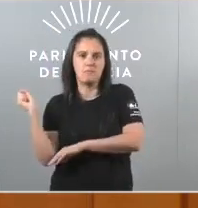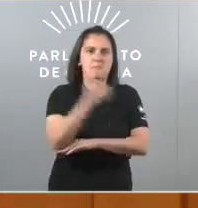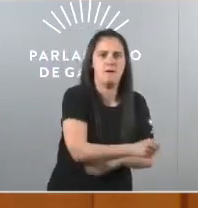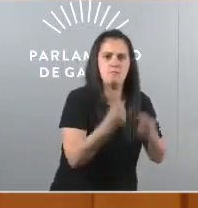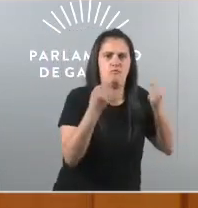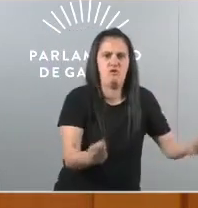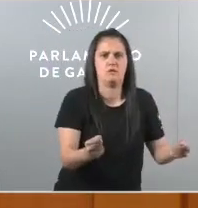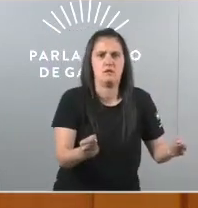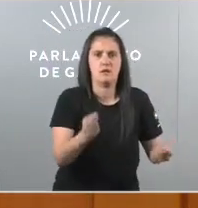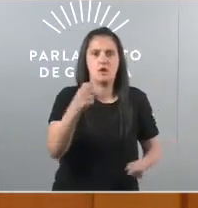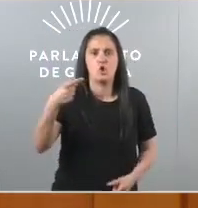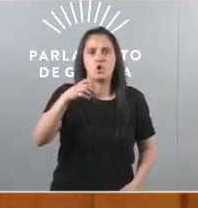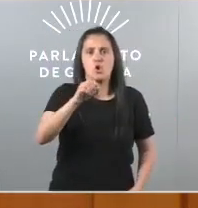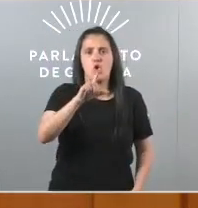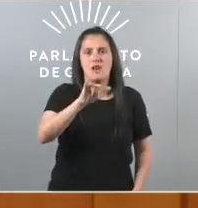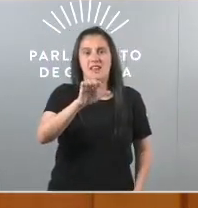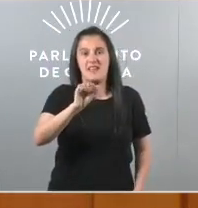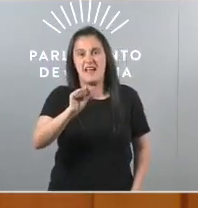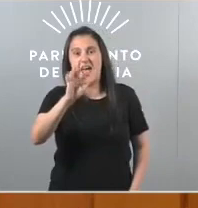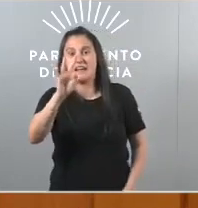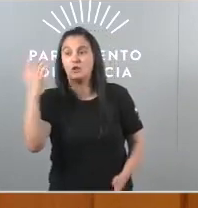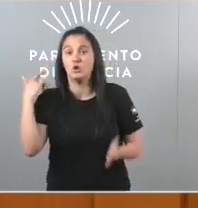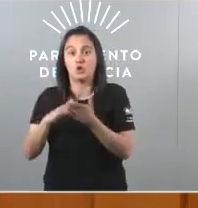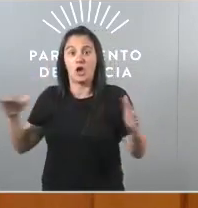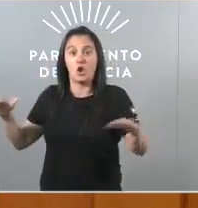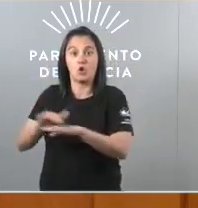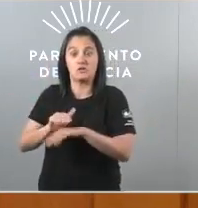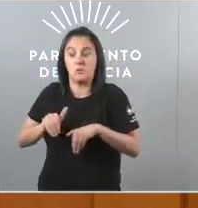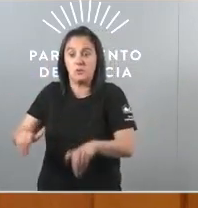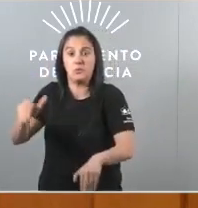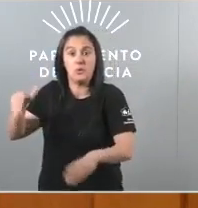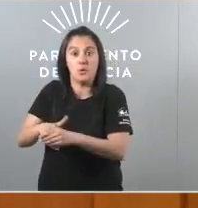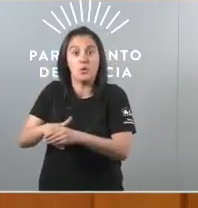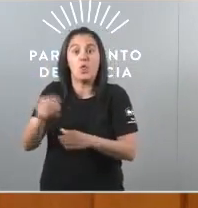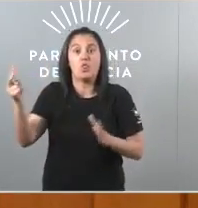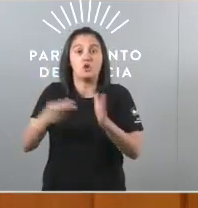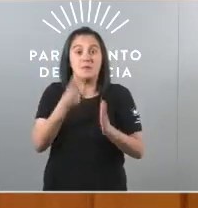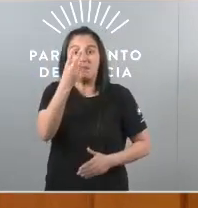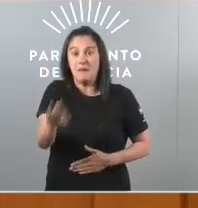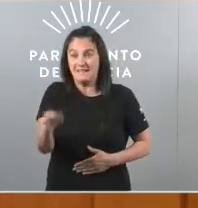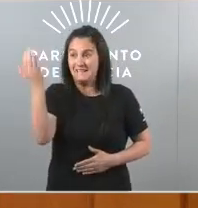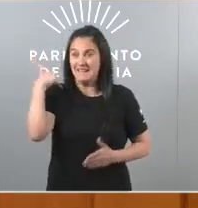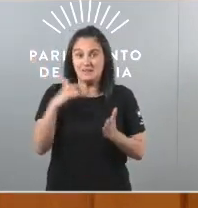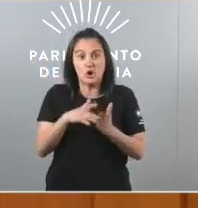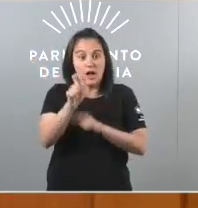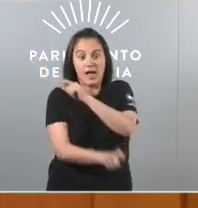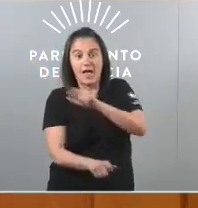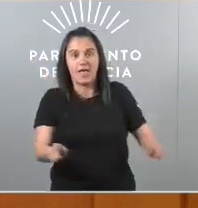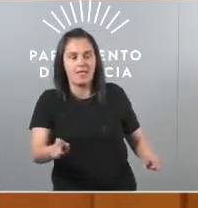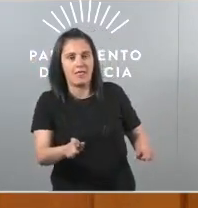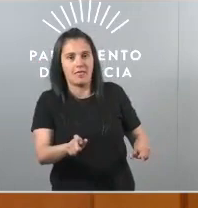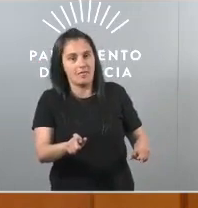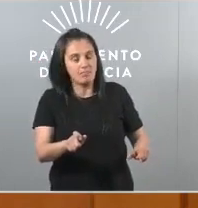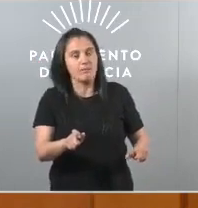Goliat E pasou cando na noite electoral das eleccións galegas de 2020 a cidadanía deixou